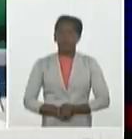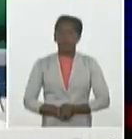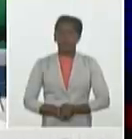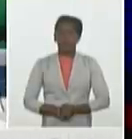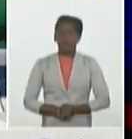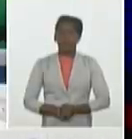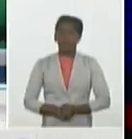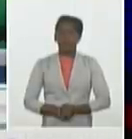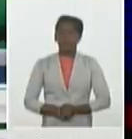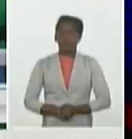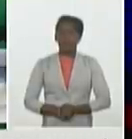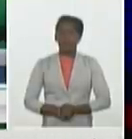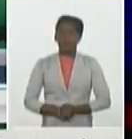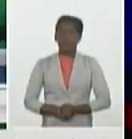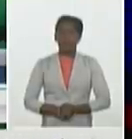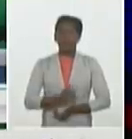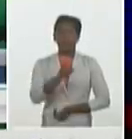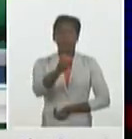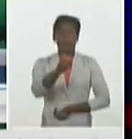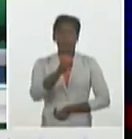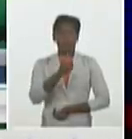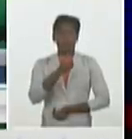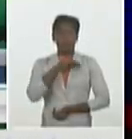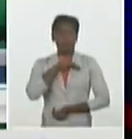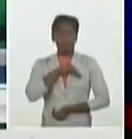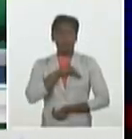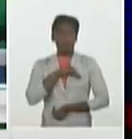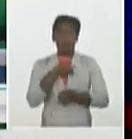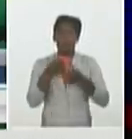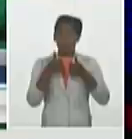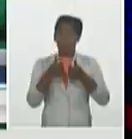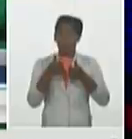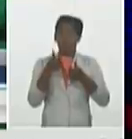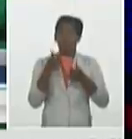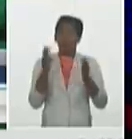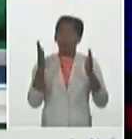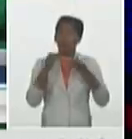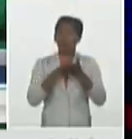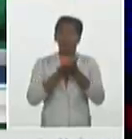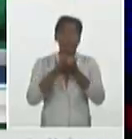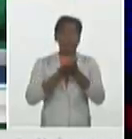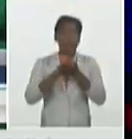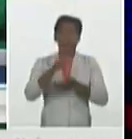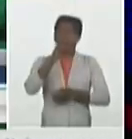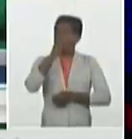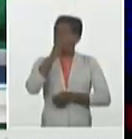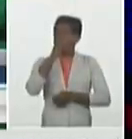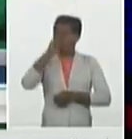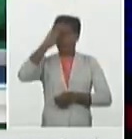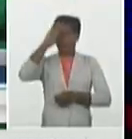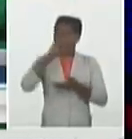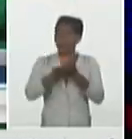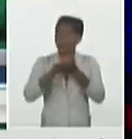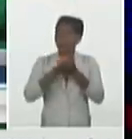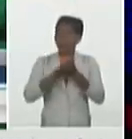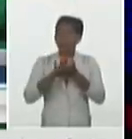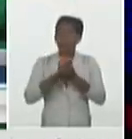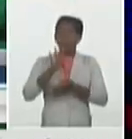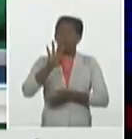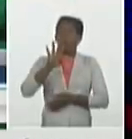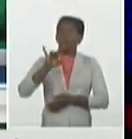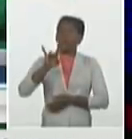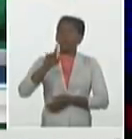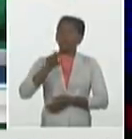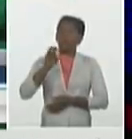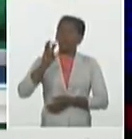% característico de esta enfermedad que ha ido disminuyendo pero ayer subió un poco 49,3